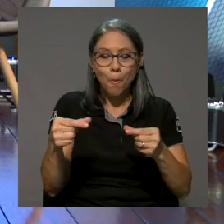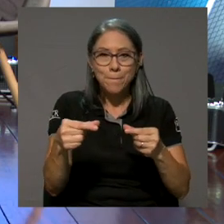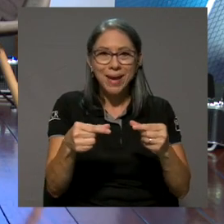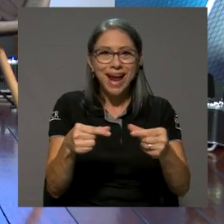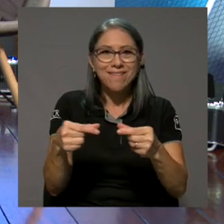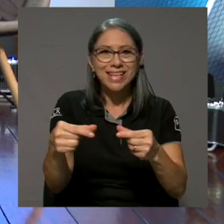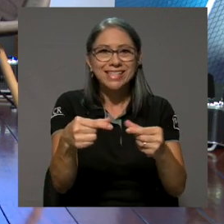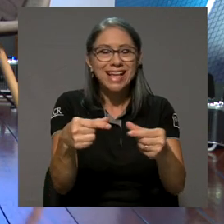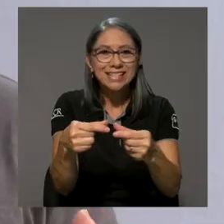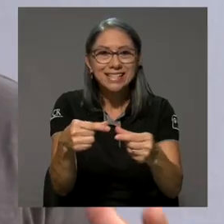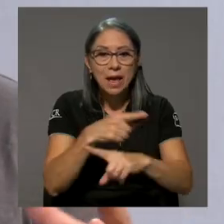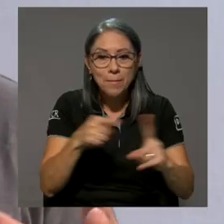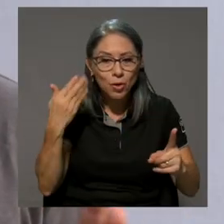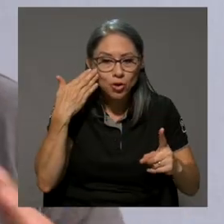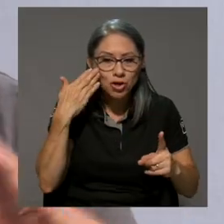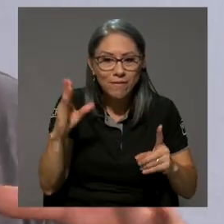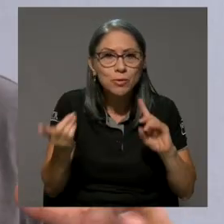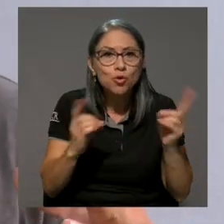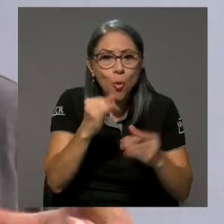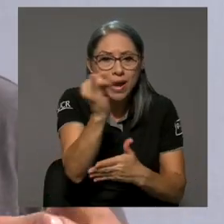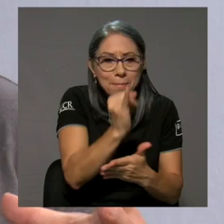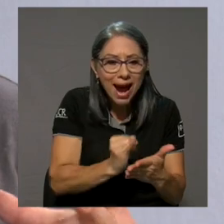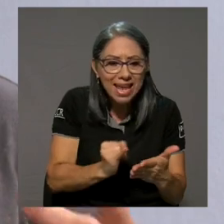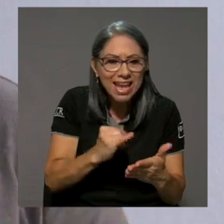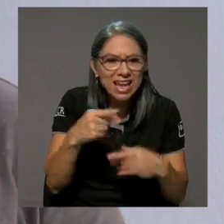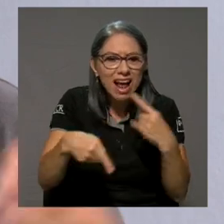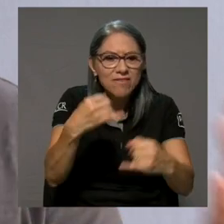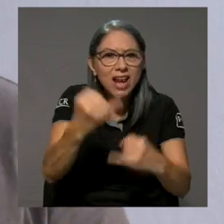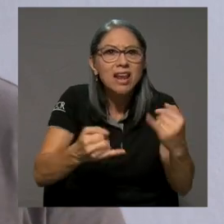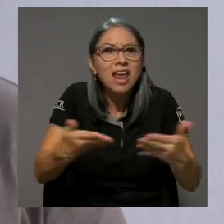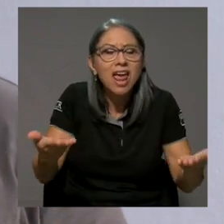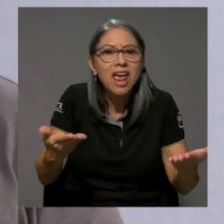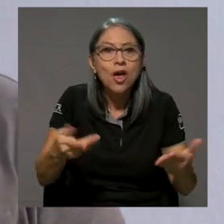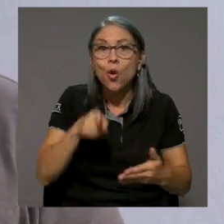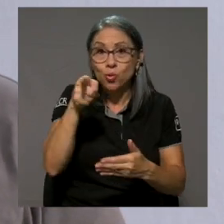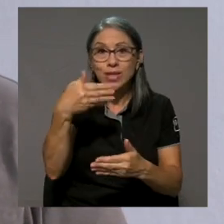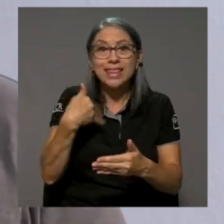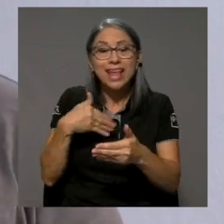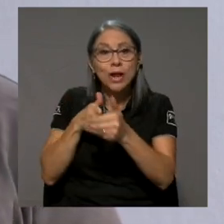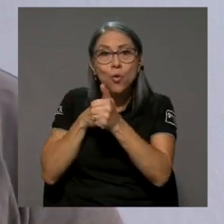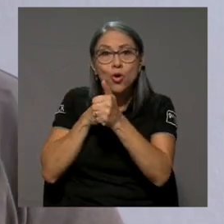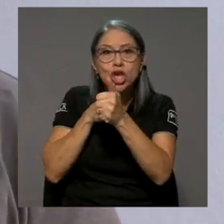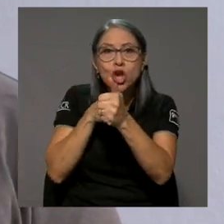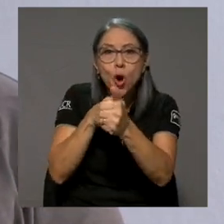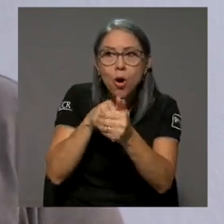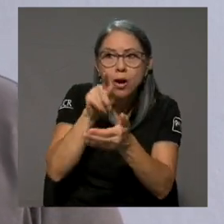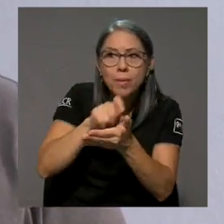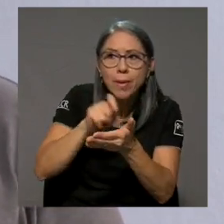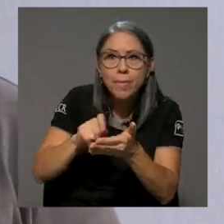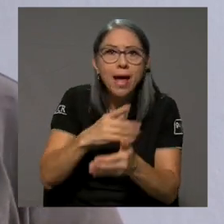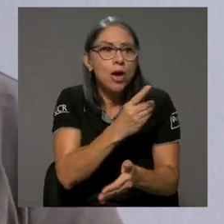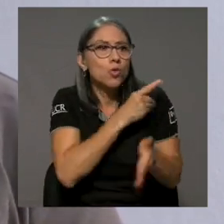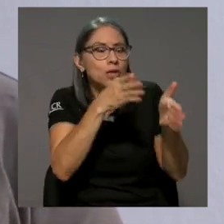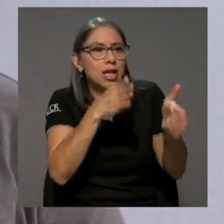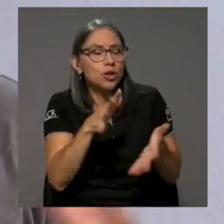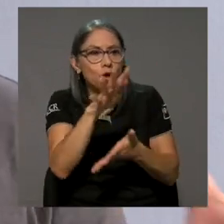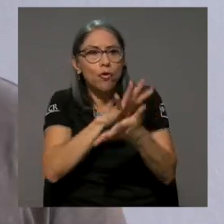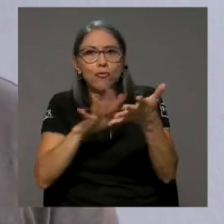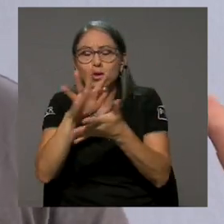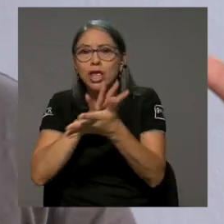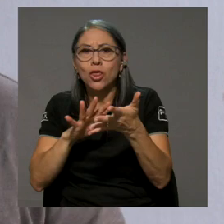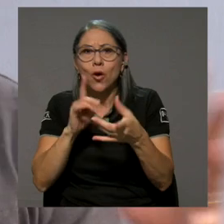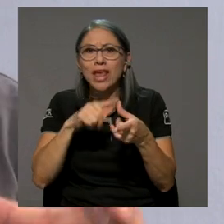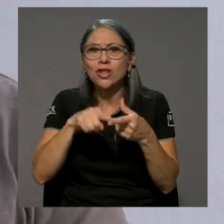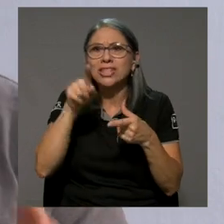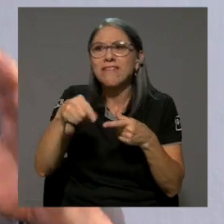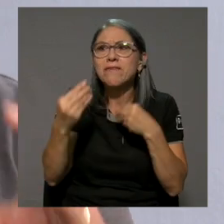perdón, un rompecabezas sin una imagen de referencia final. Tú tienes un guión y tú tienes a un director confundido y